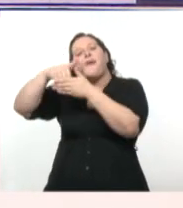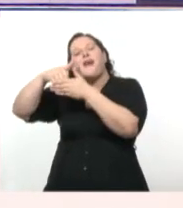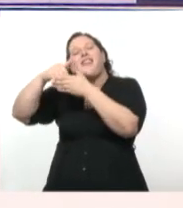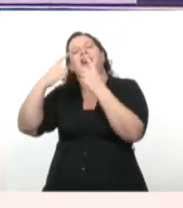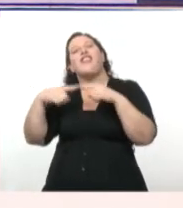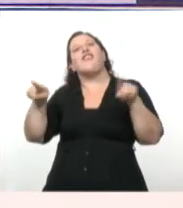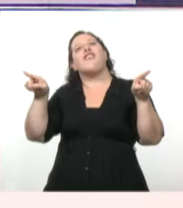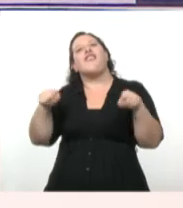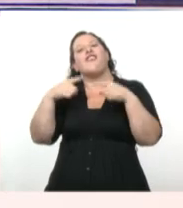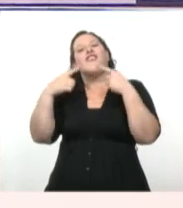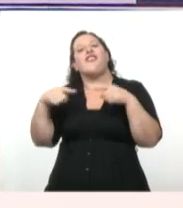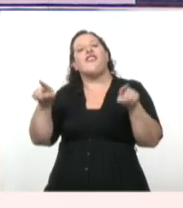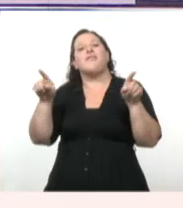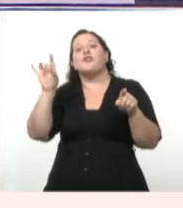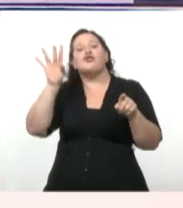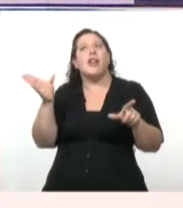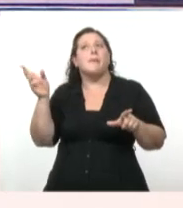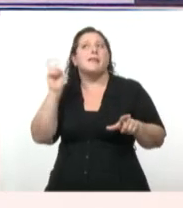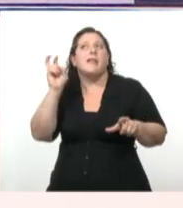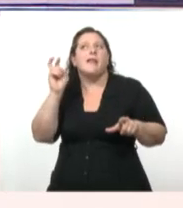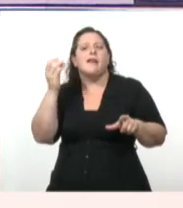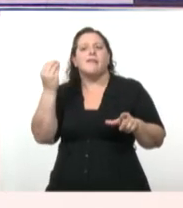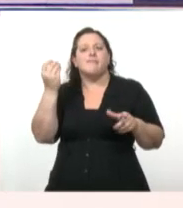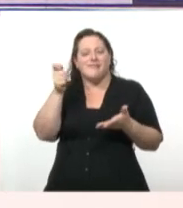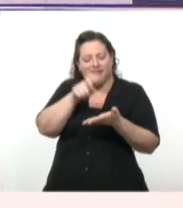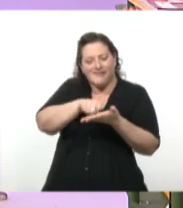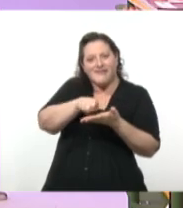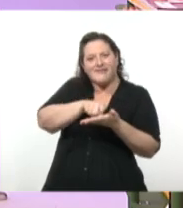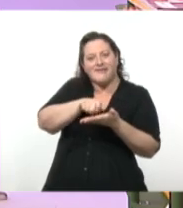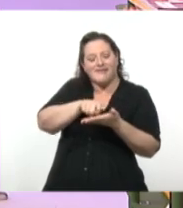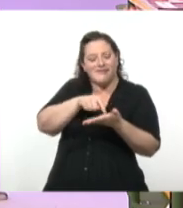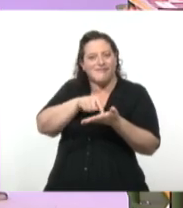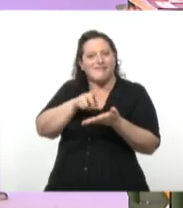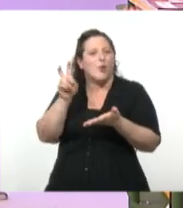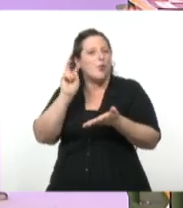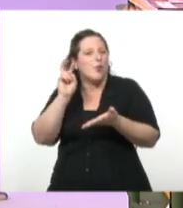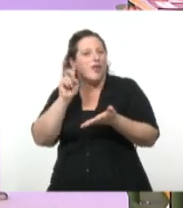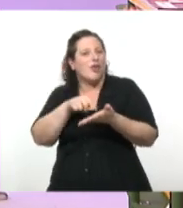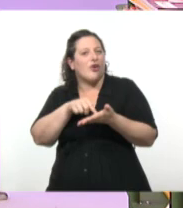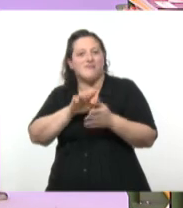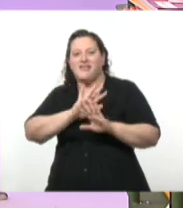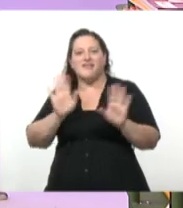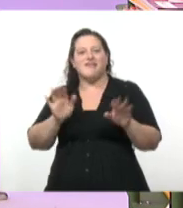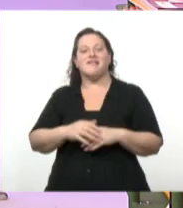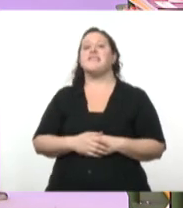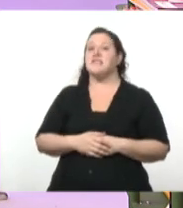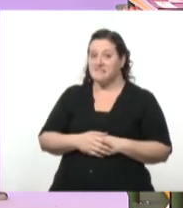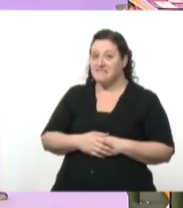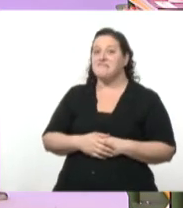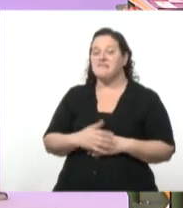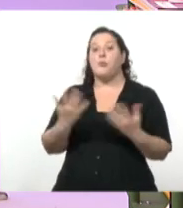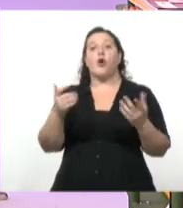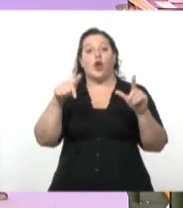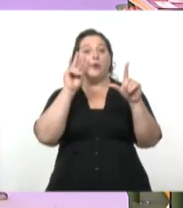silencio era el leve rozar de la pluma sobre el papel. Ahí va. Bueno, vamos a ver qué pasa entonces en este